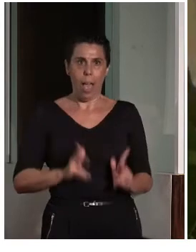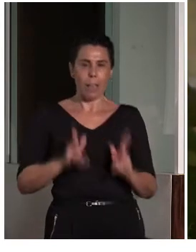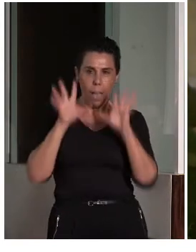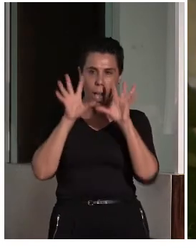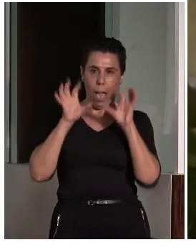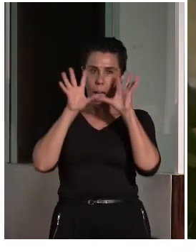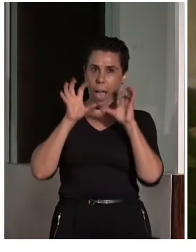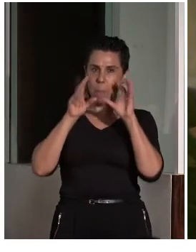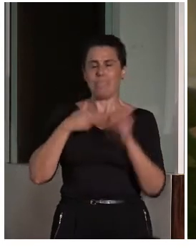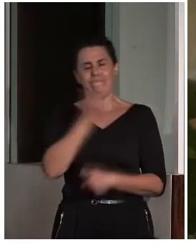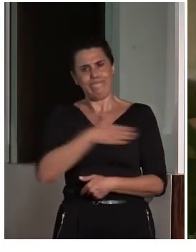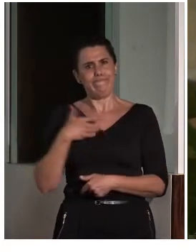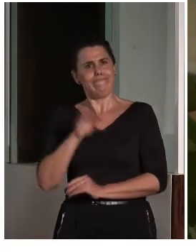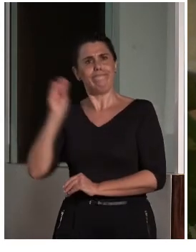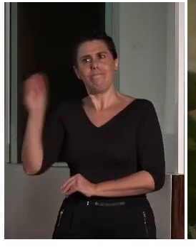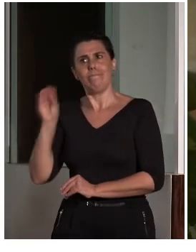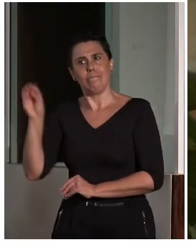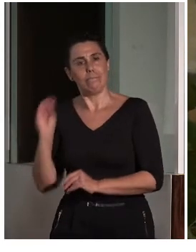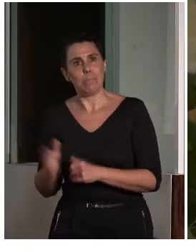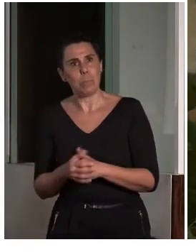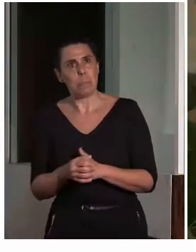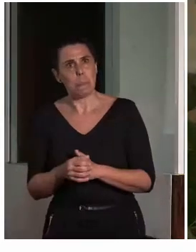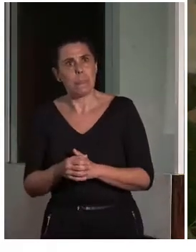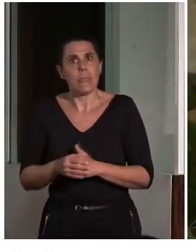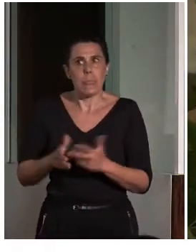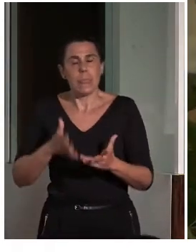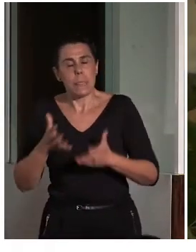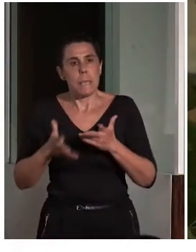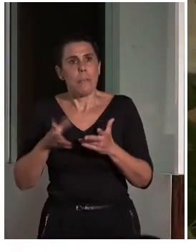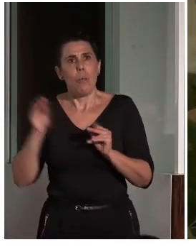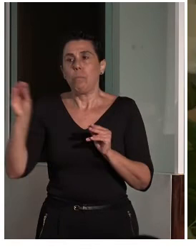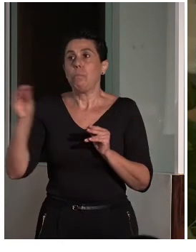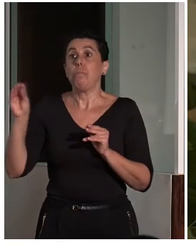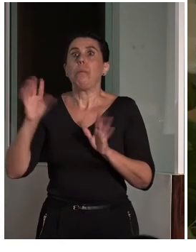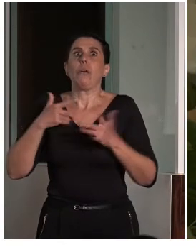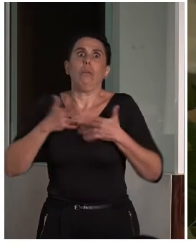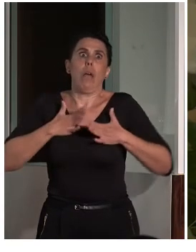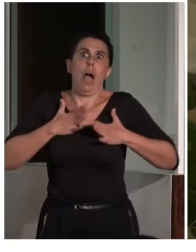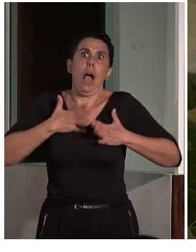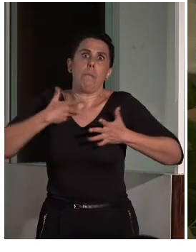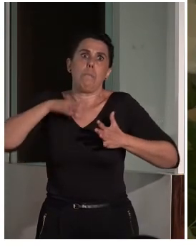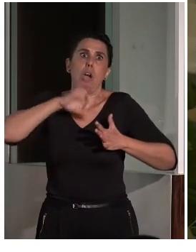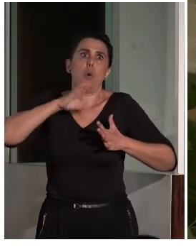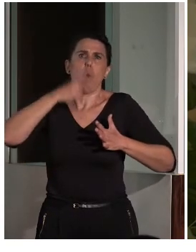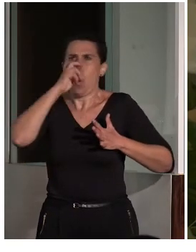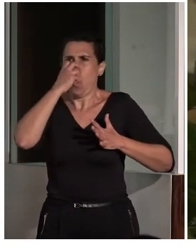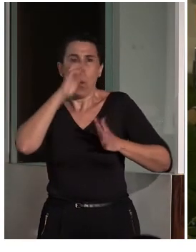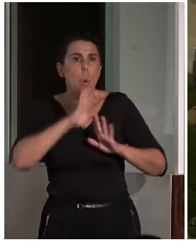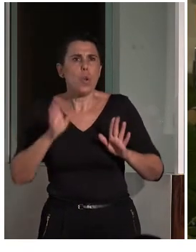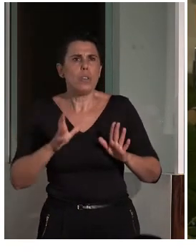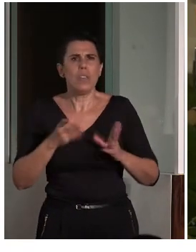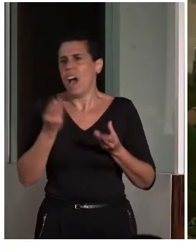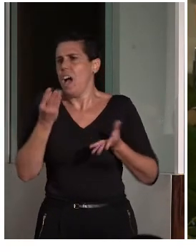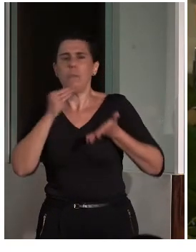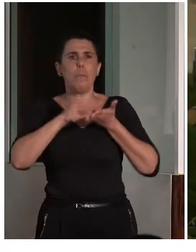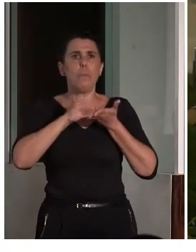preguntaros un poco, y esto es una curiosidad que tengo, porque realmente muchas veces también